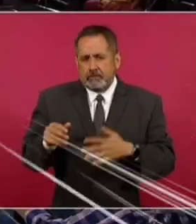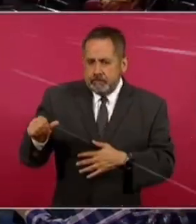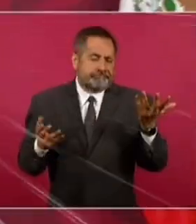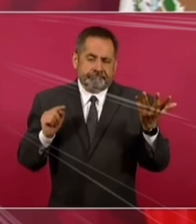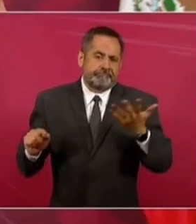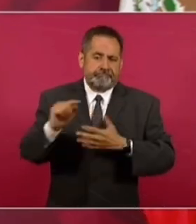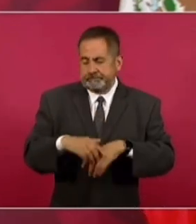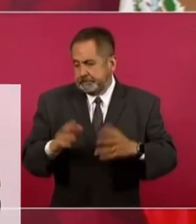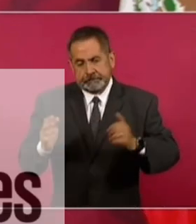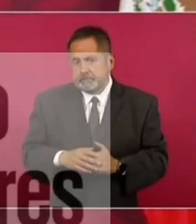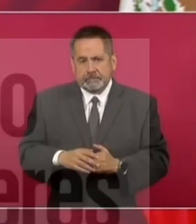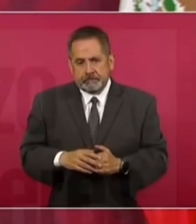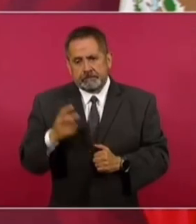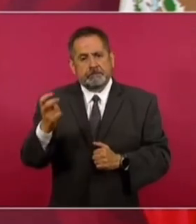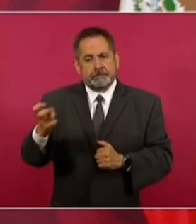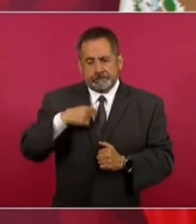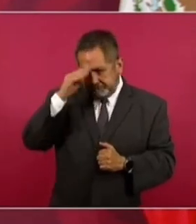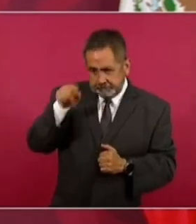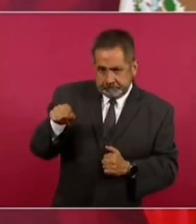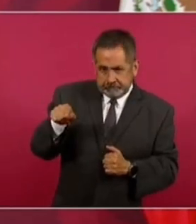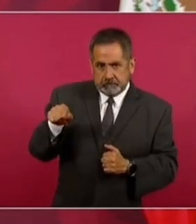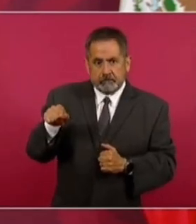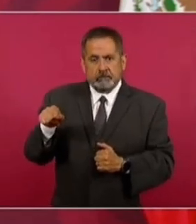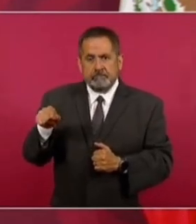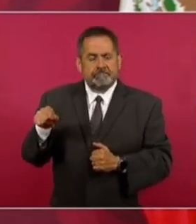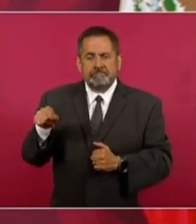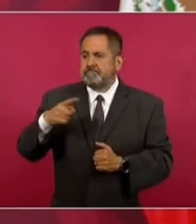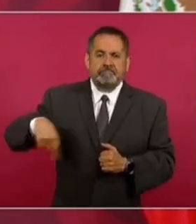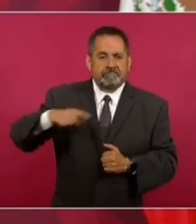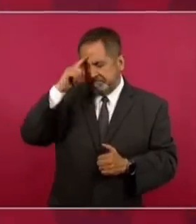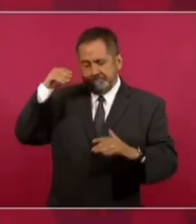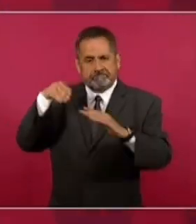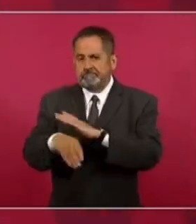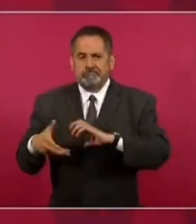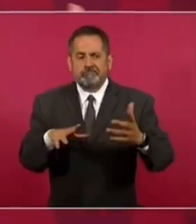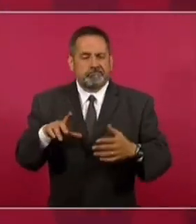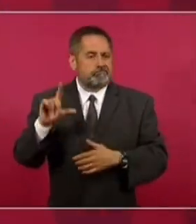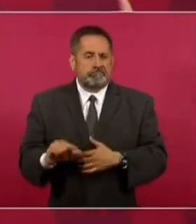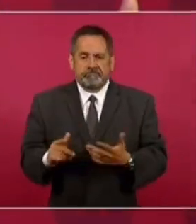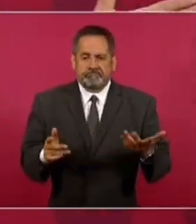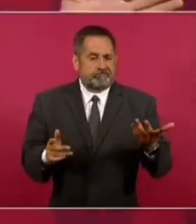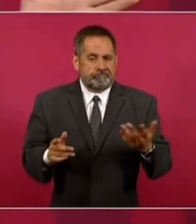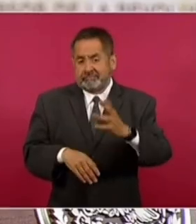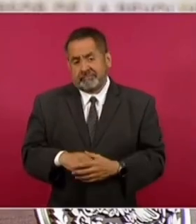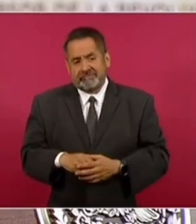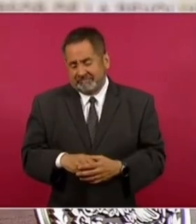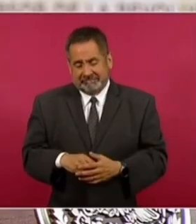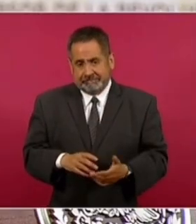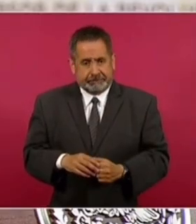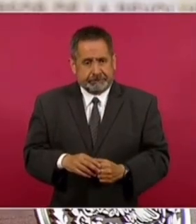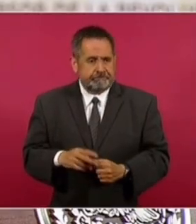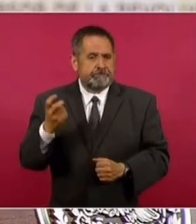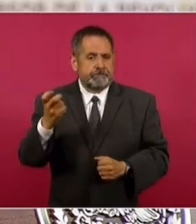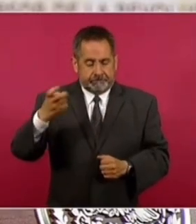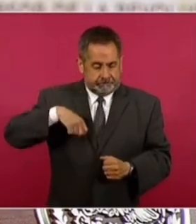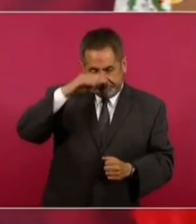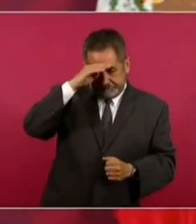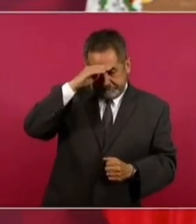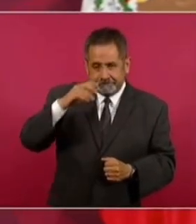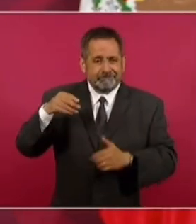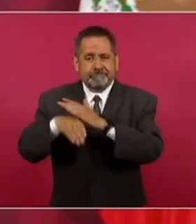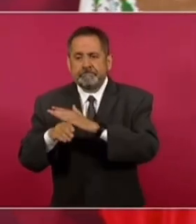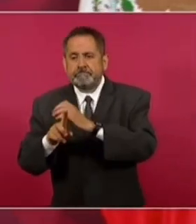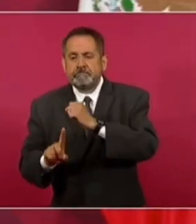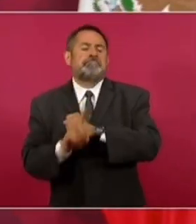egoísta. Pues ocasionó, nos llevó a una decadencia. Es un proceso de degradación. Entonces, hizo